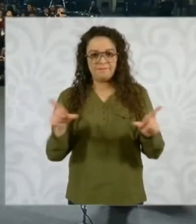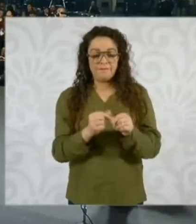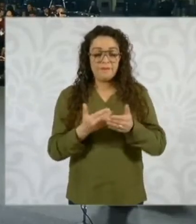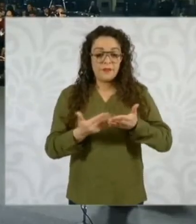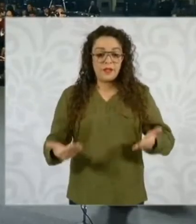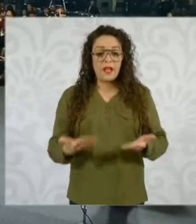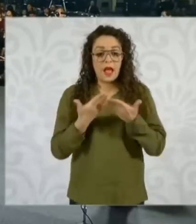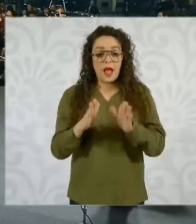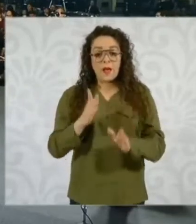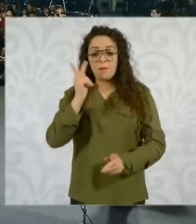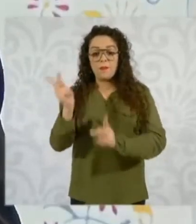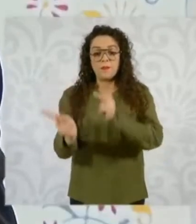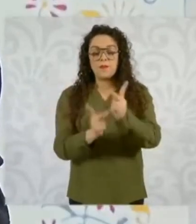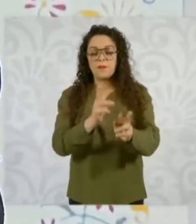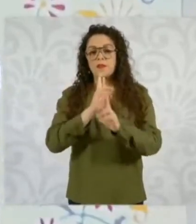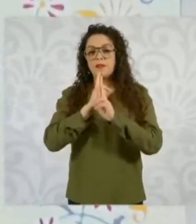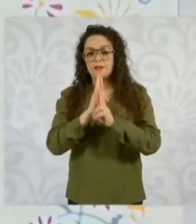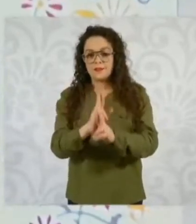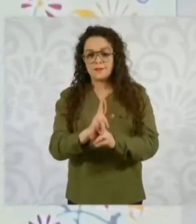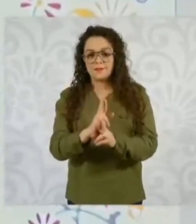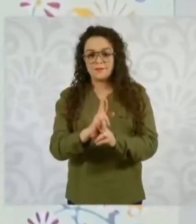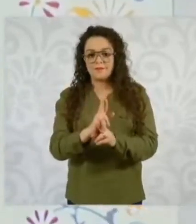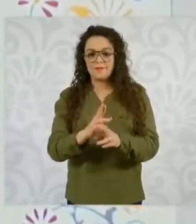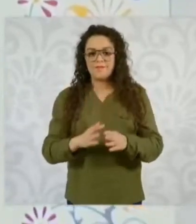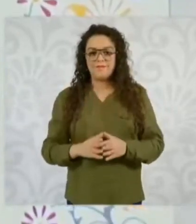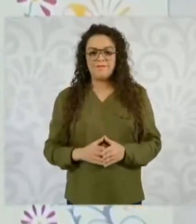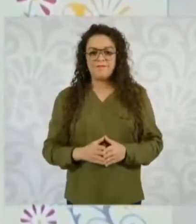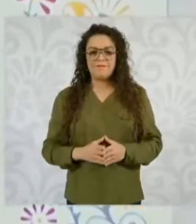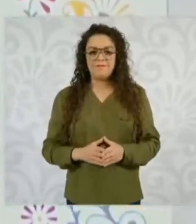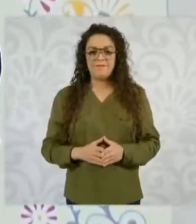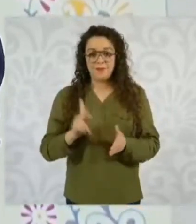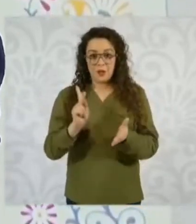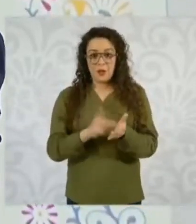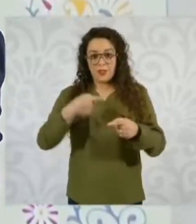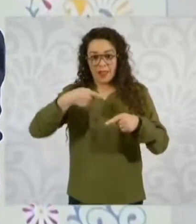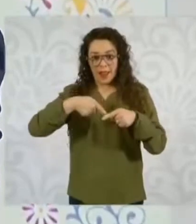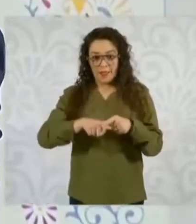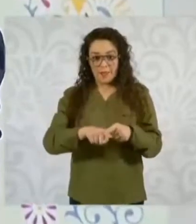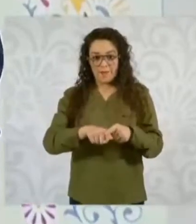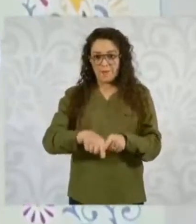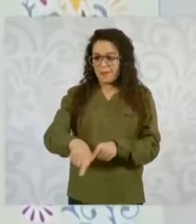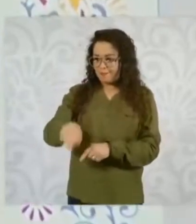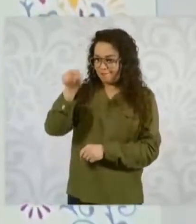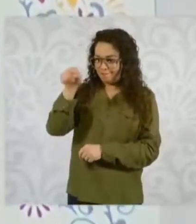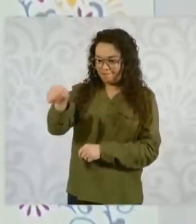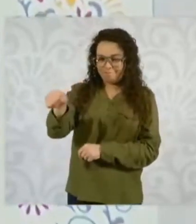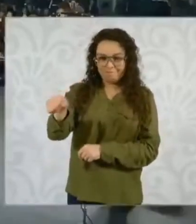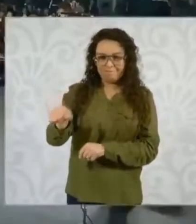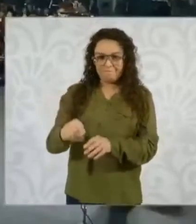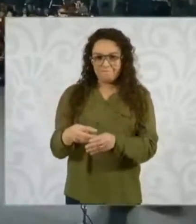Vamos de nuevo a la primera fila, pero acá.